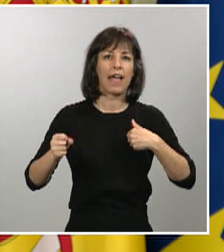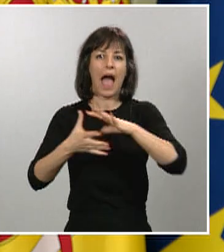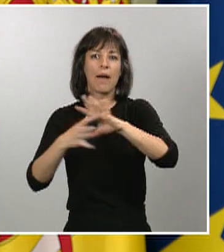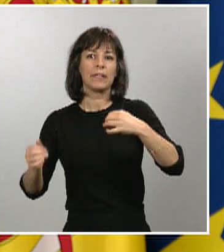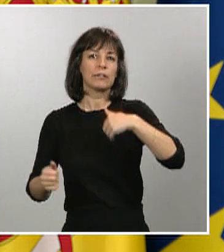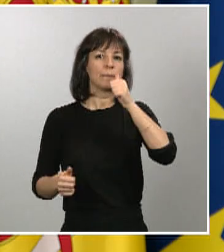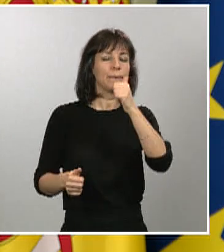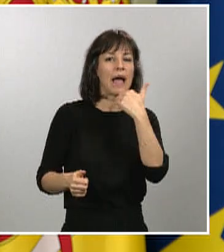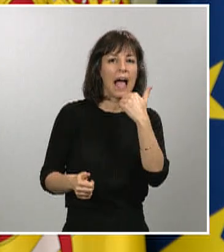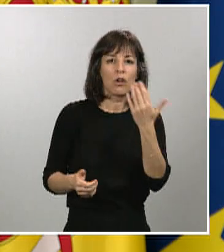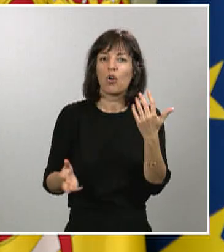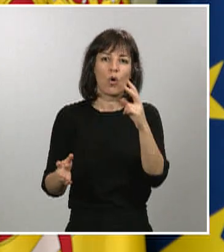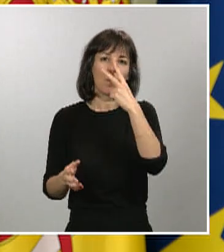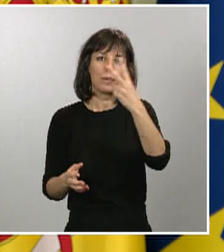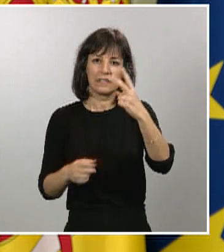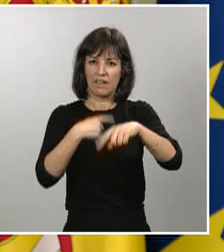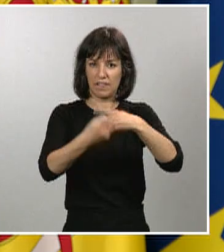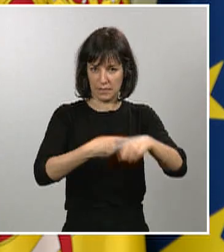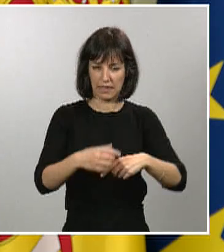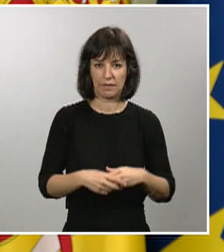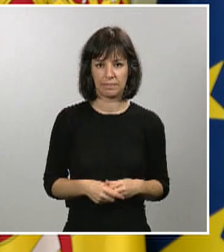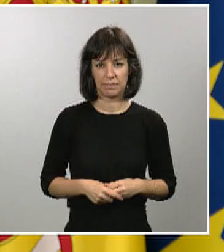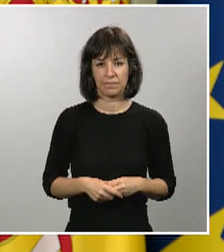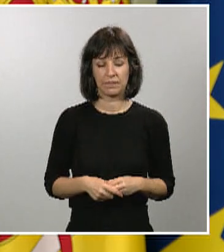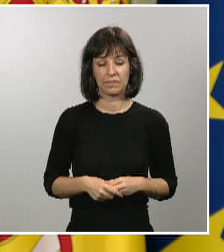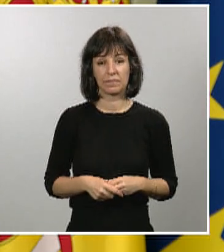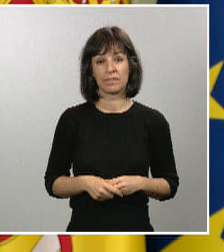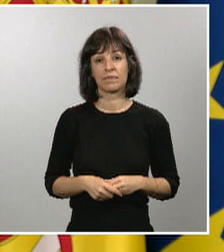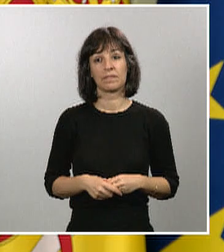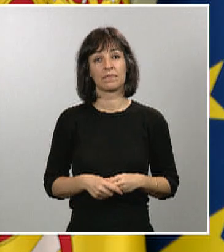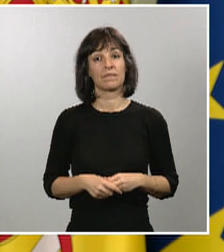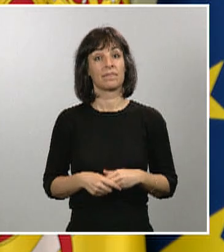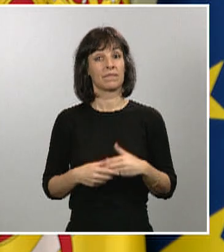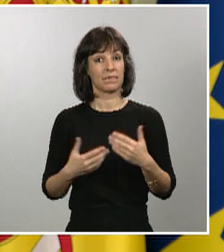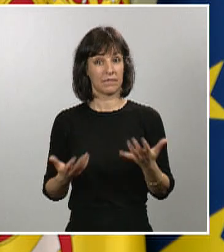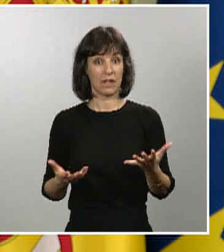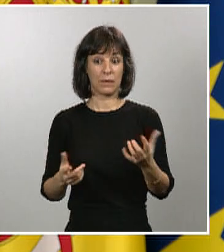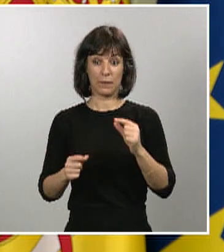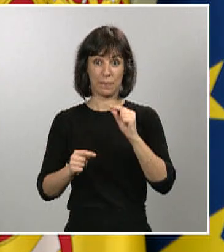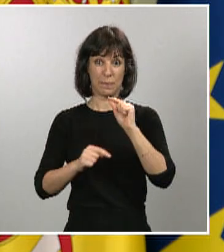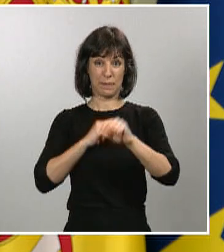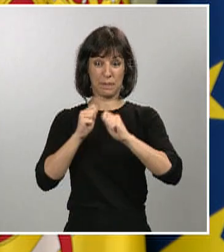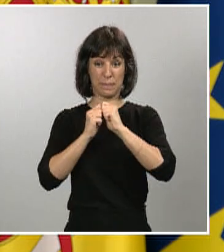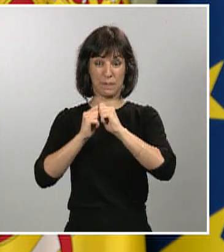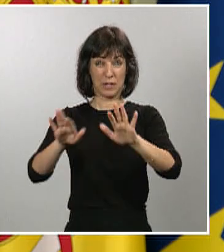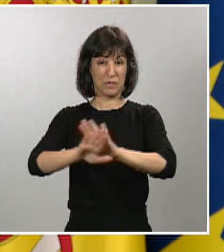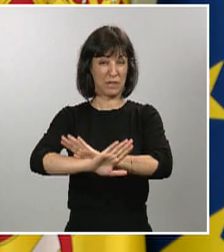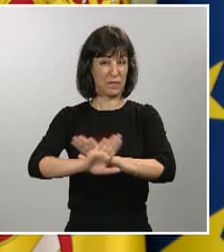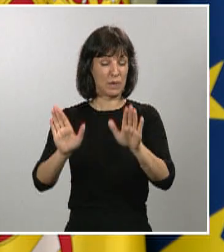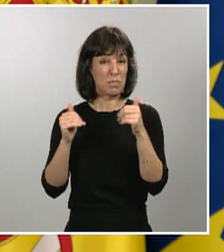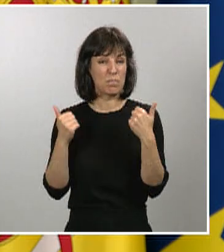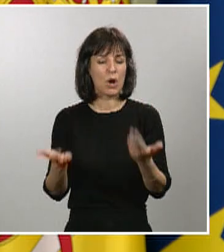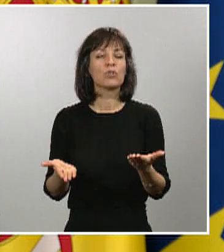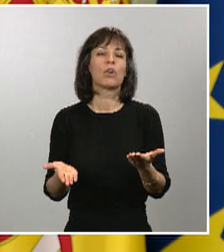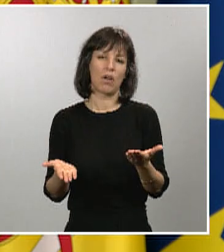visitar a nuestros familiares. Pero también, cuanto antes podamos acabar con esta pandemia, antes podremos reactivar